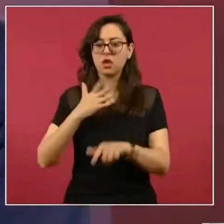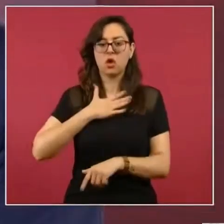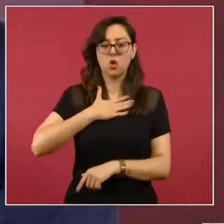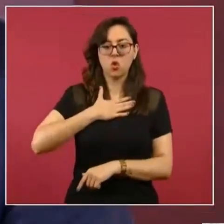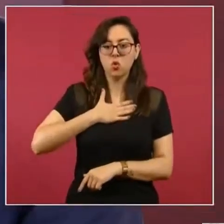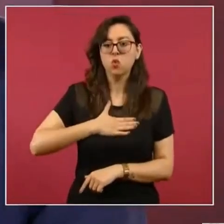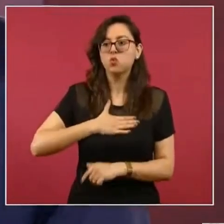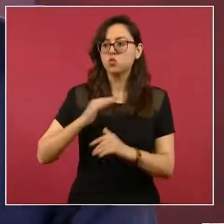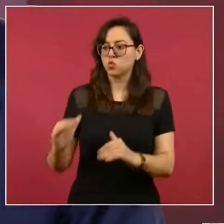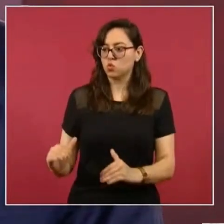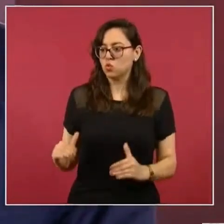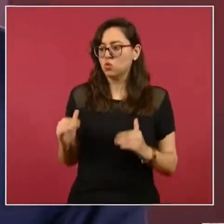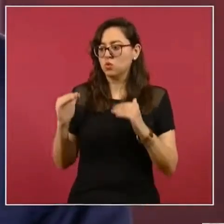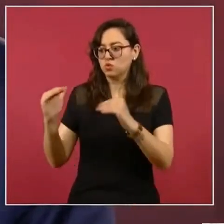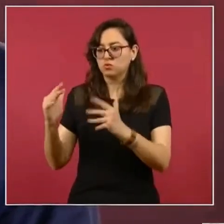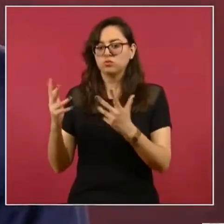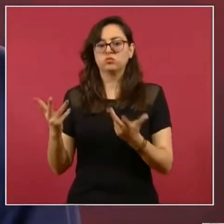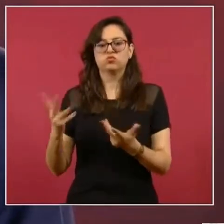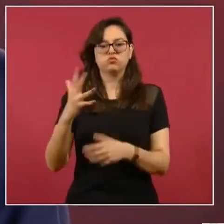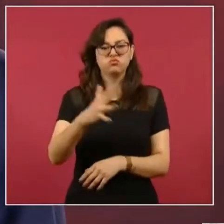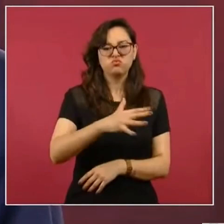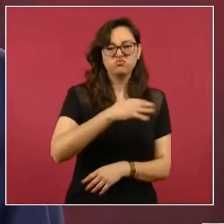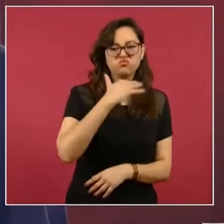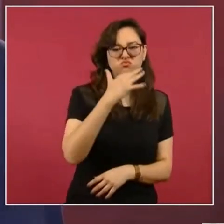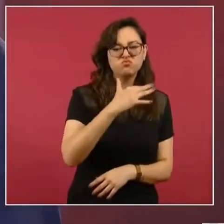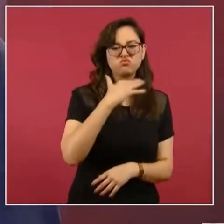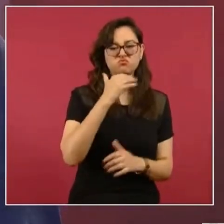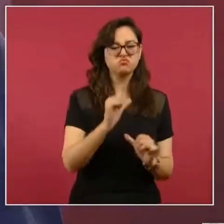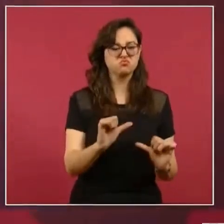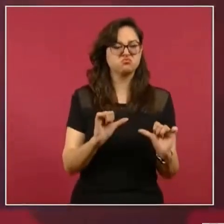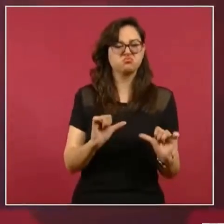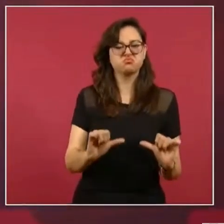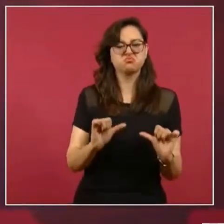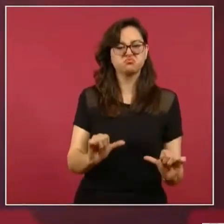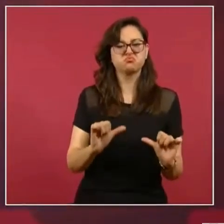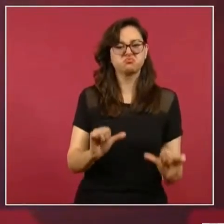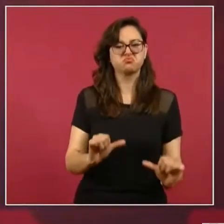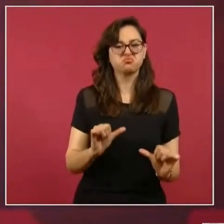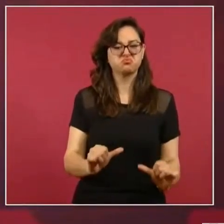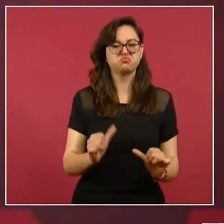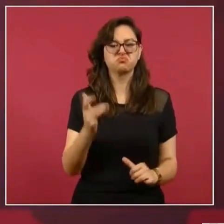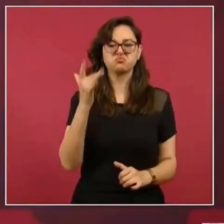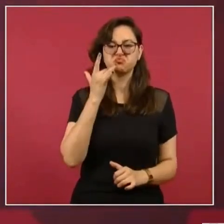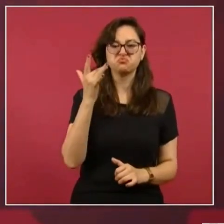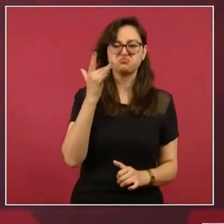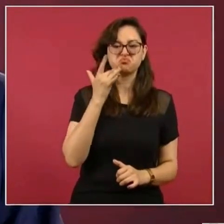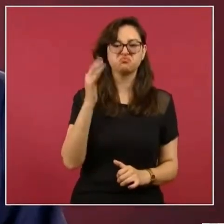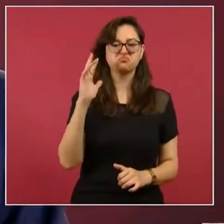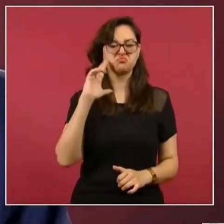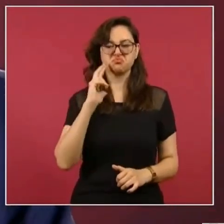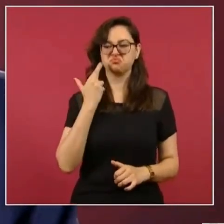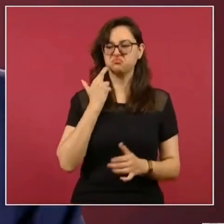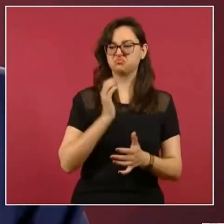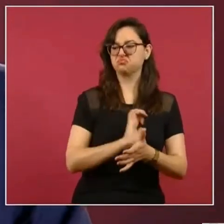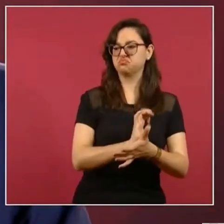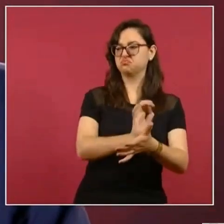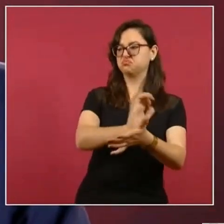contra de la corrupción, de la impunidad, del clasismo, del racismo,